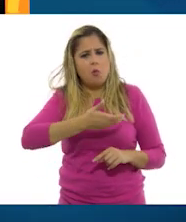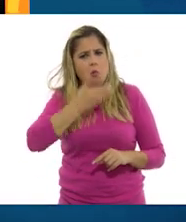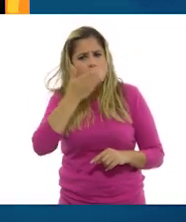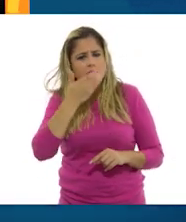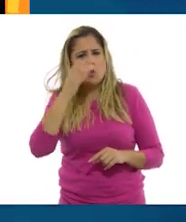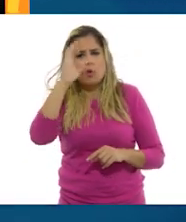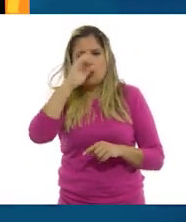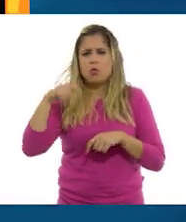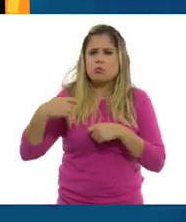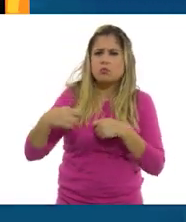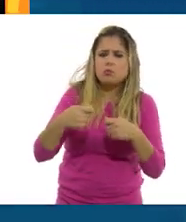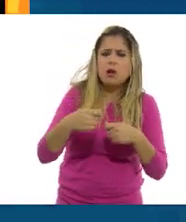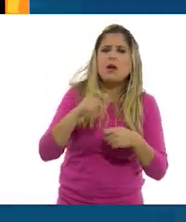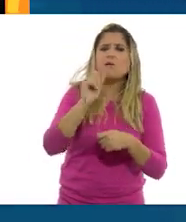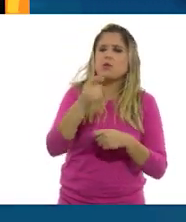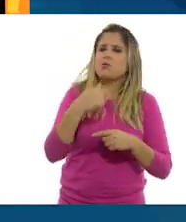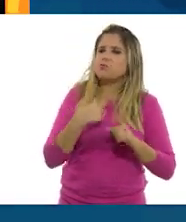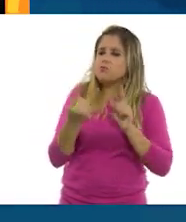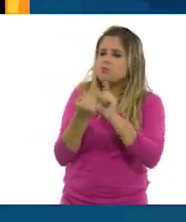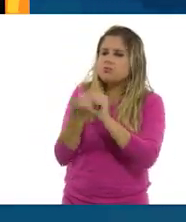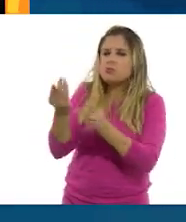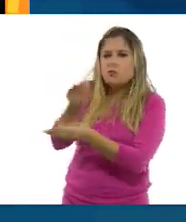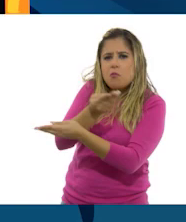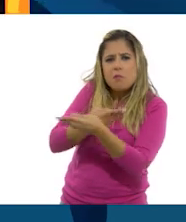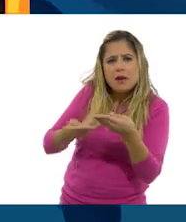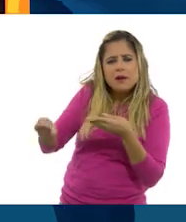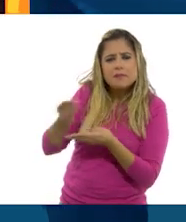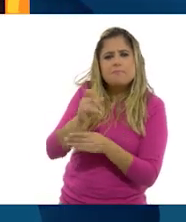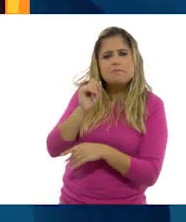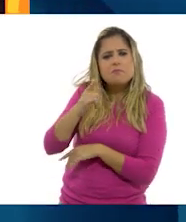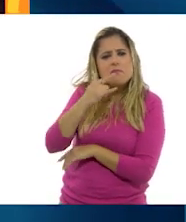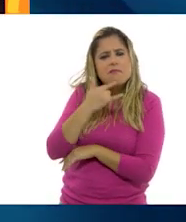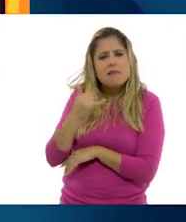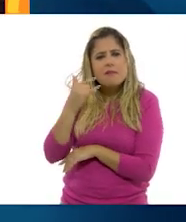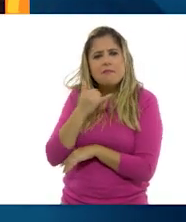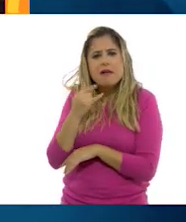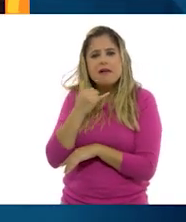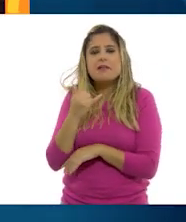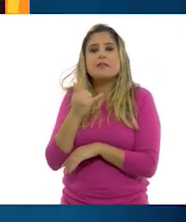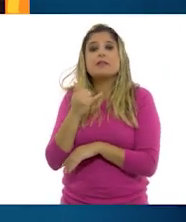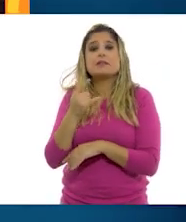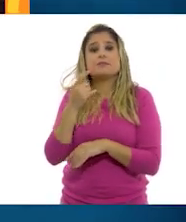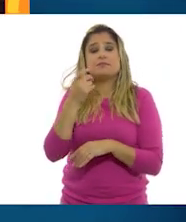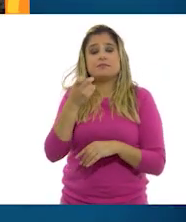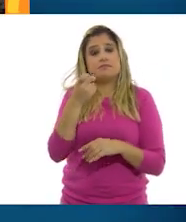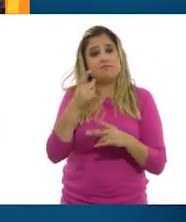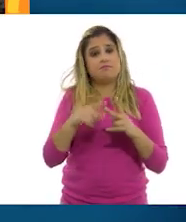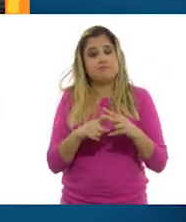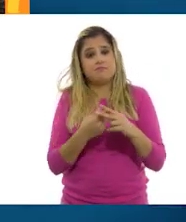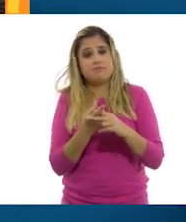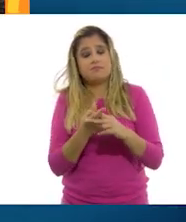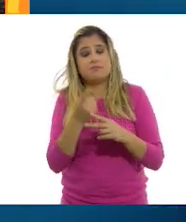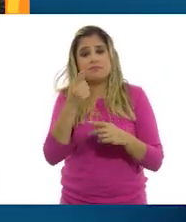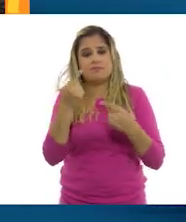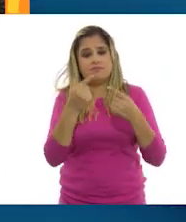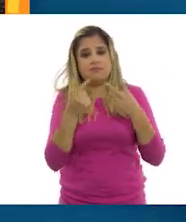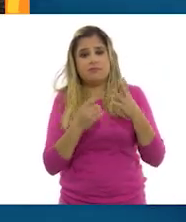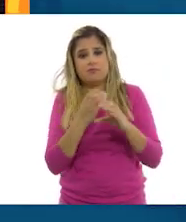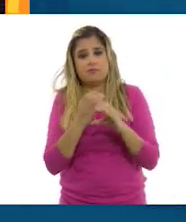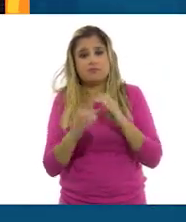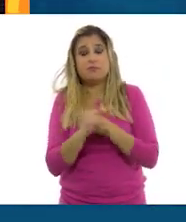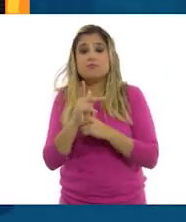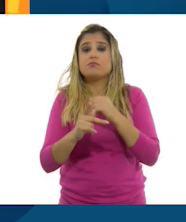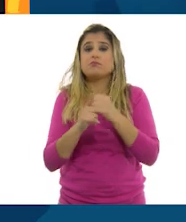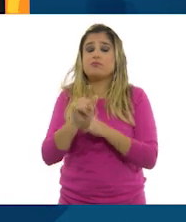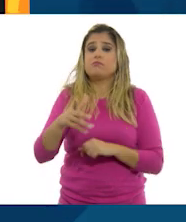como nosotros compartimos sus costumbres. Pero a partir de estos elementos, el